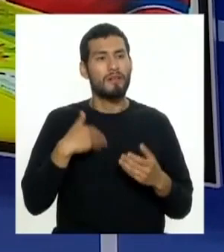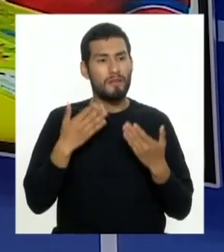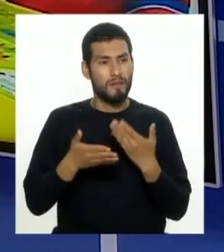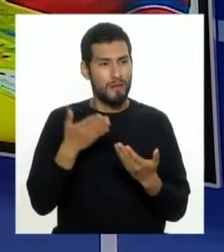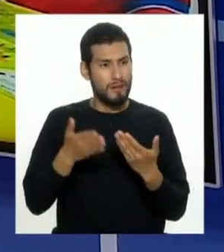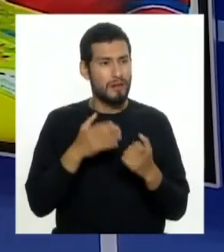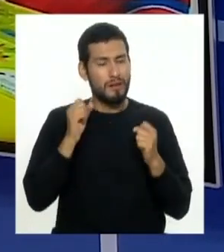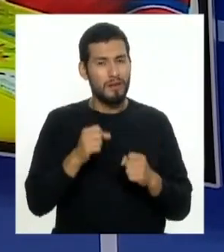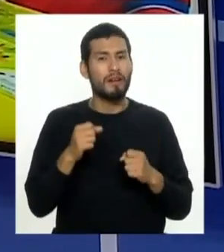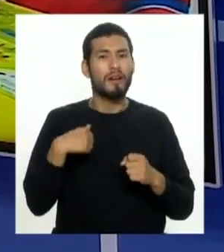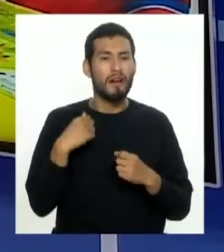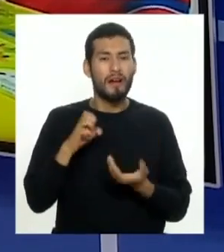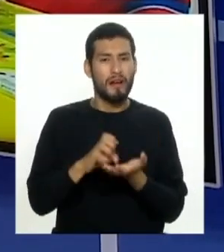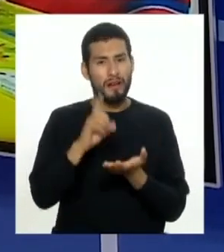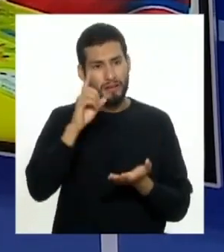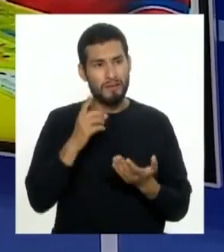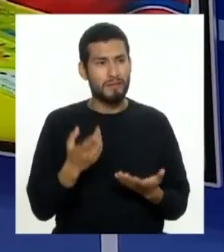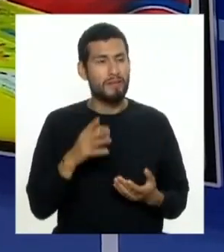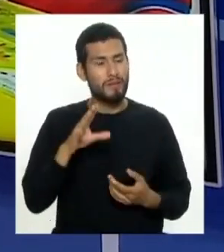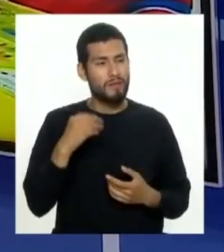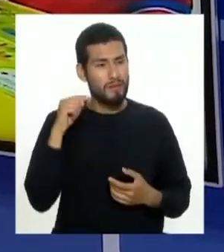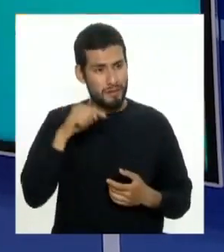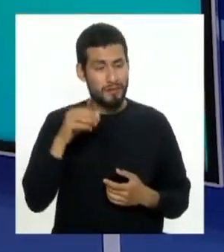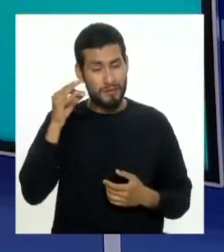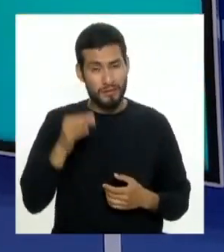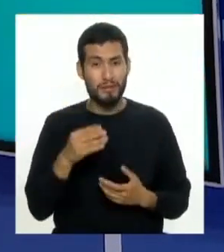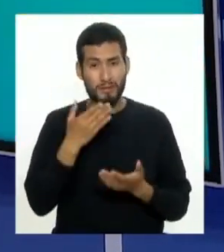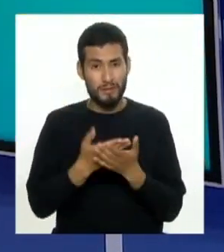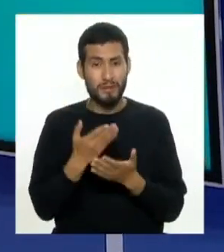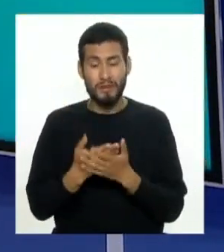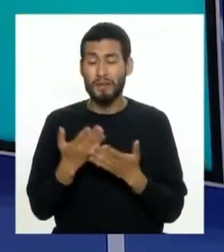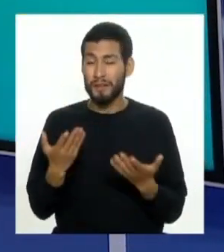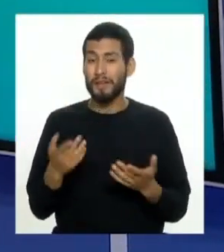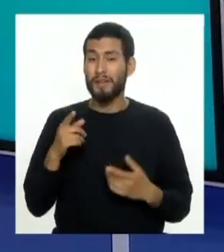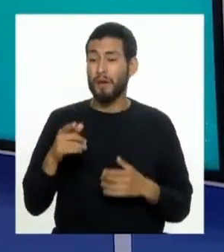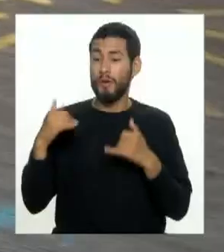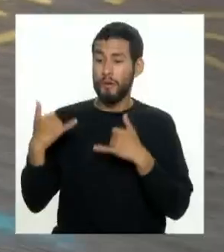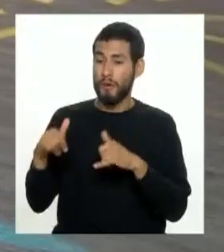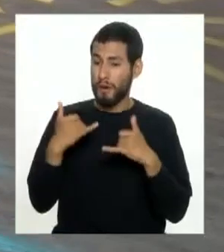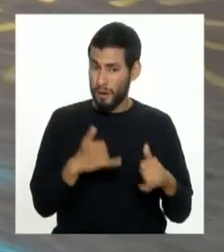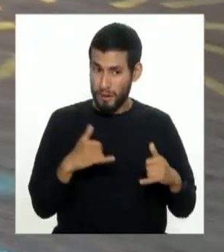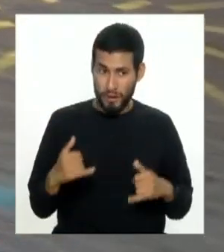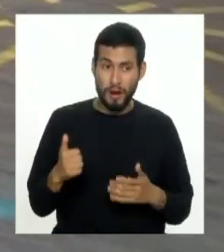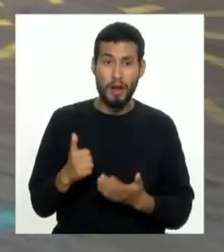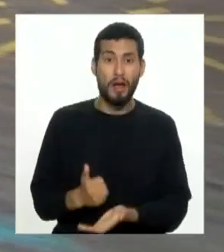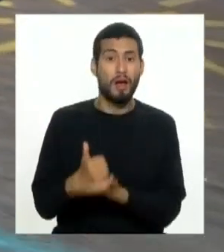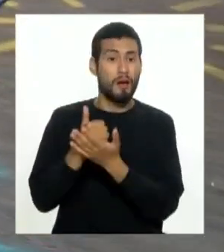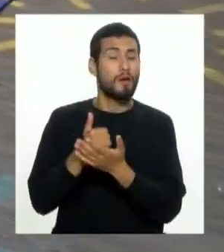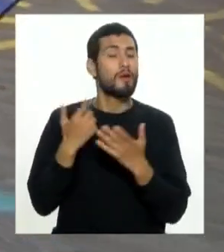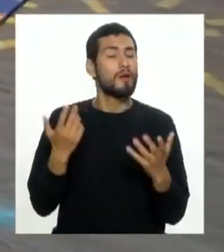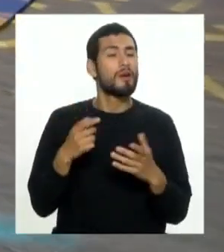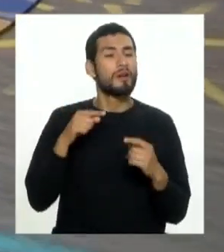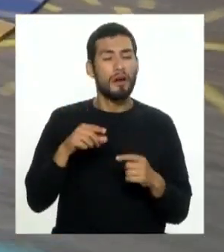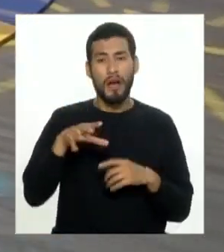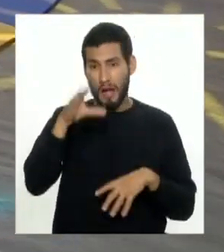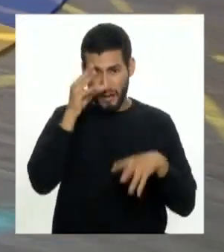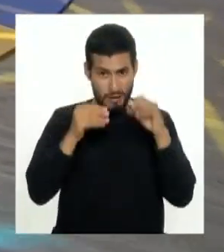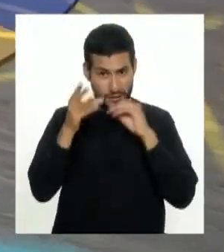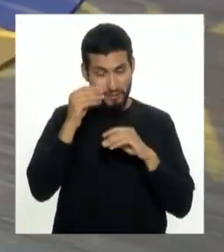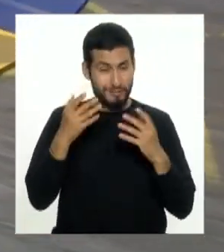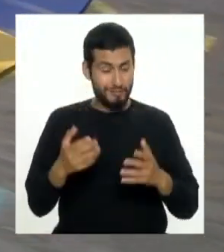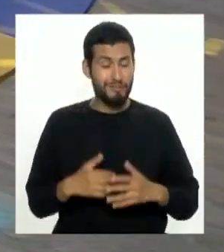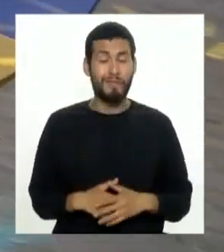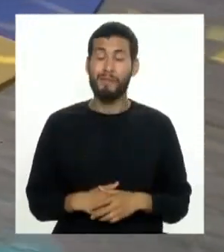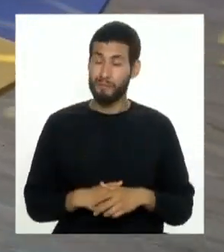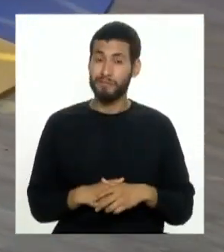fácil van a tener la educación porque eso sí está comprobado Fátima que el juego ayuda muchísimo, muchísimo en el aprendizaje de